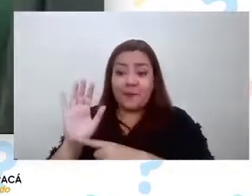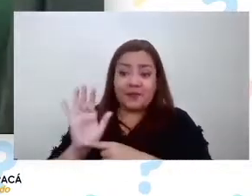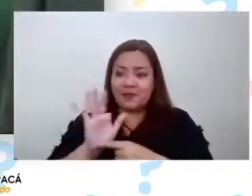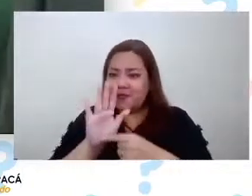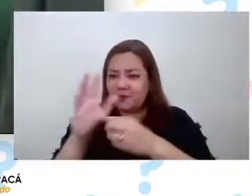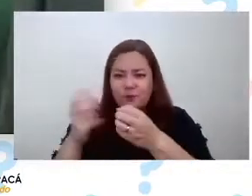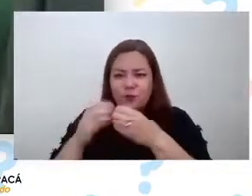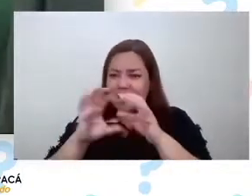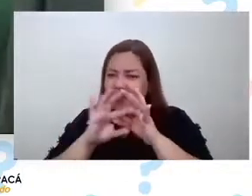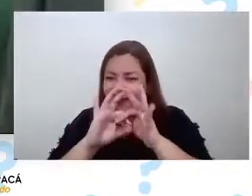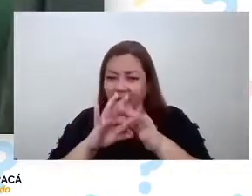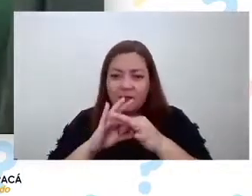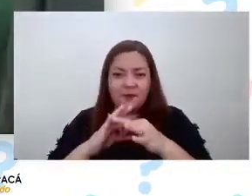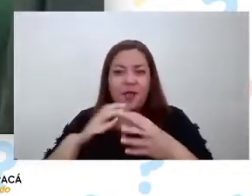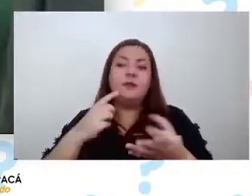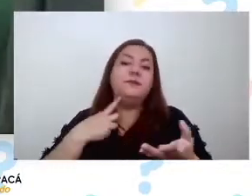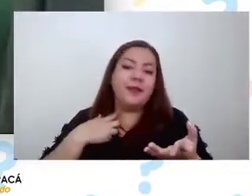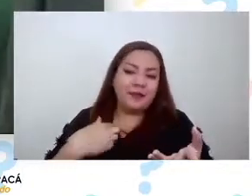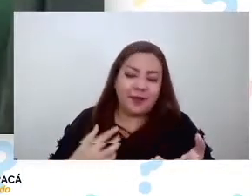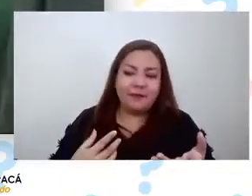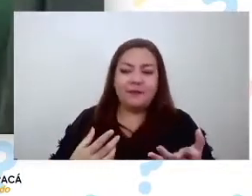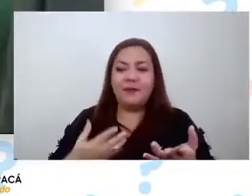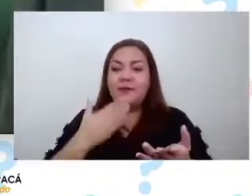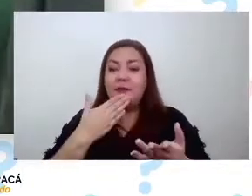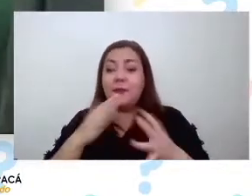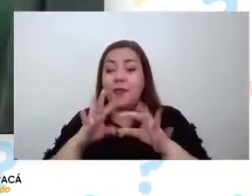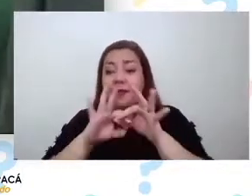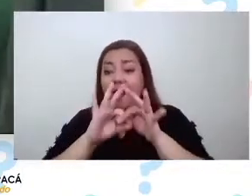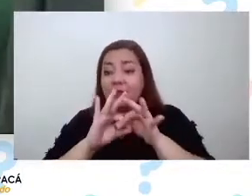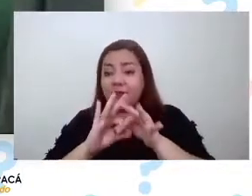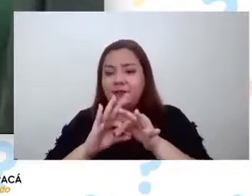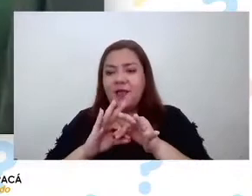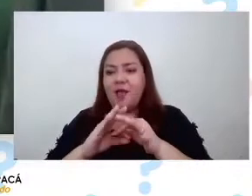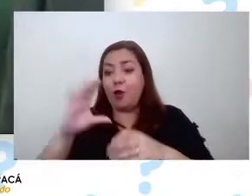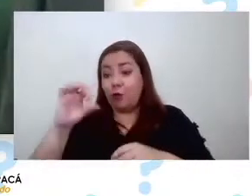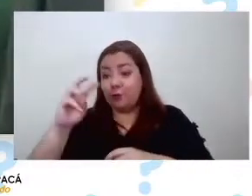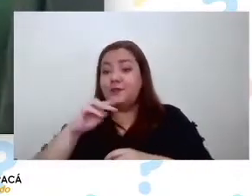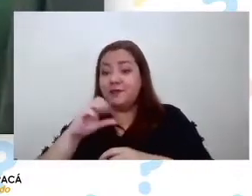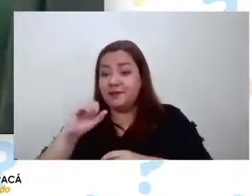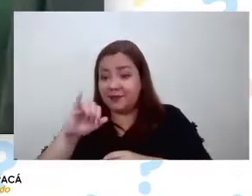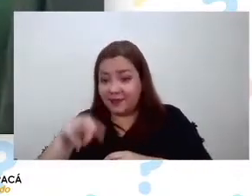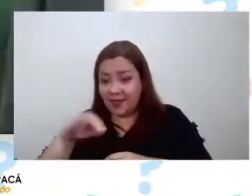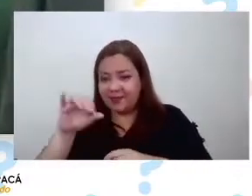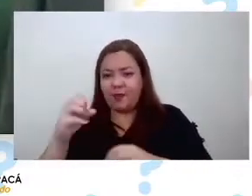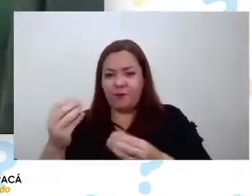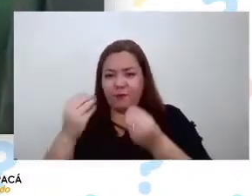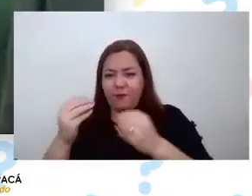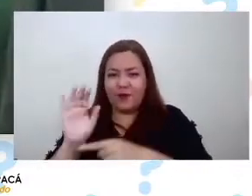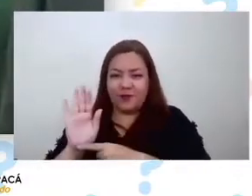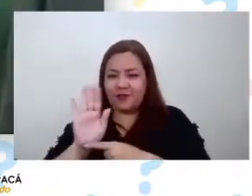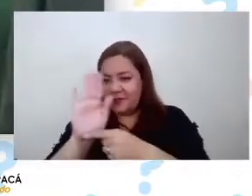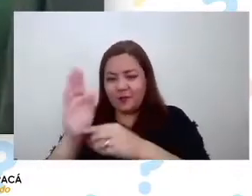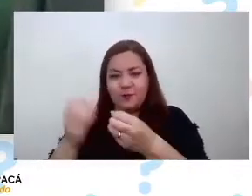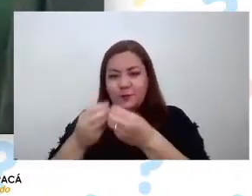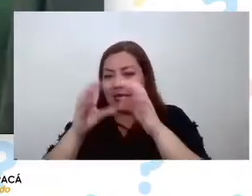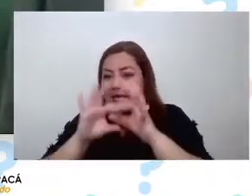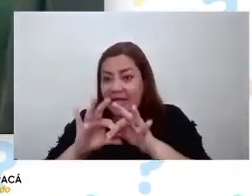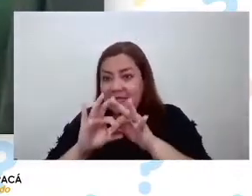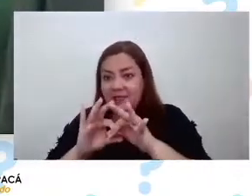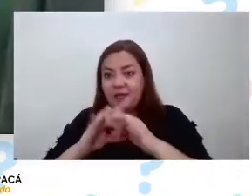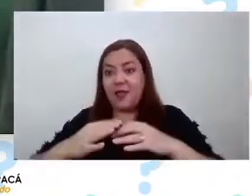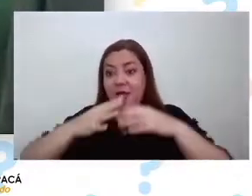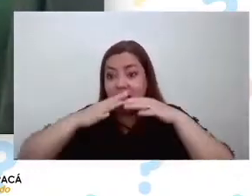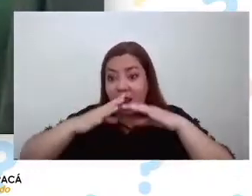gracias súper interesante también gracias Constanza muy buena presentación muchas gracias el agua niebla